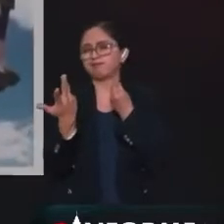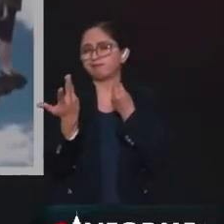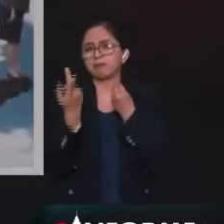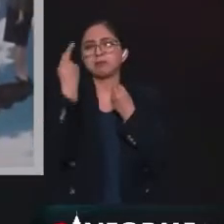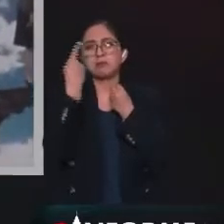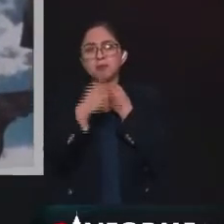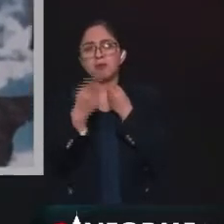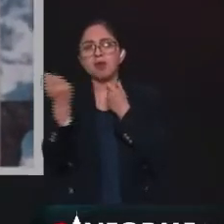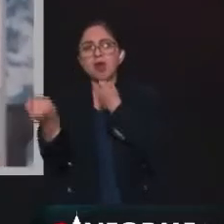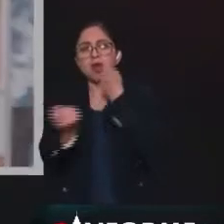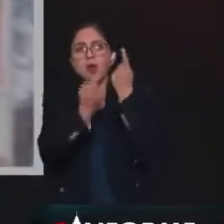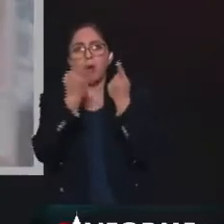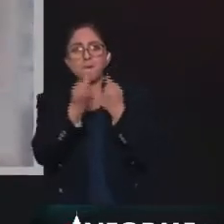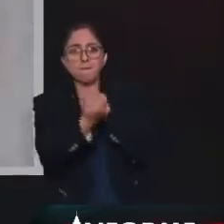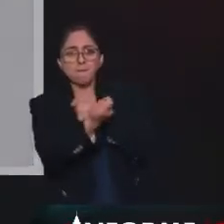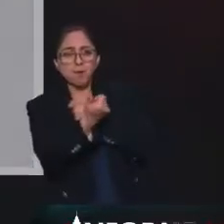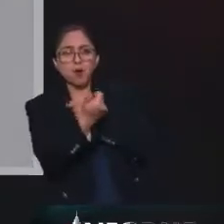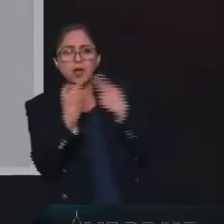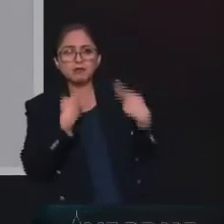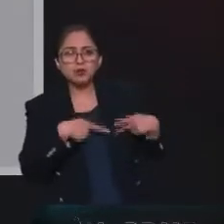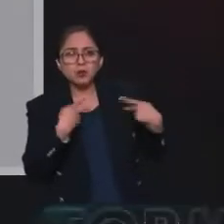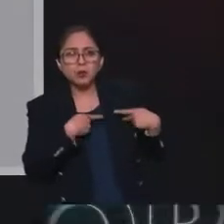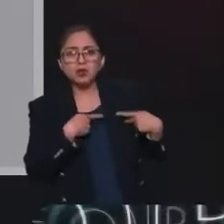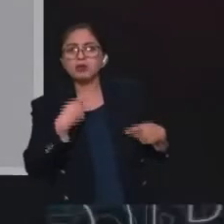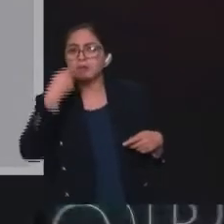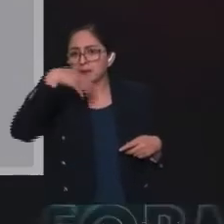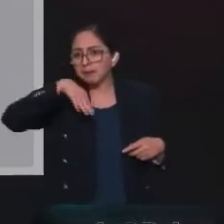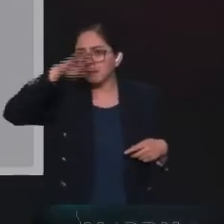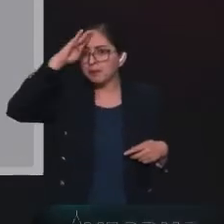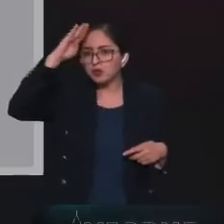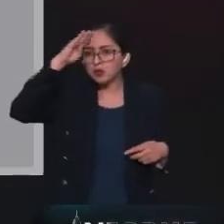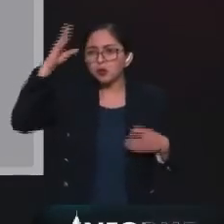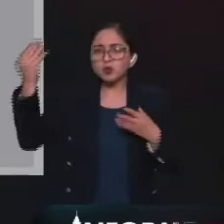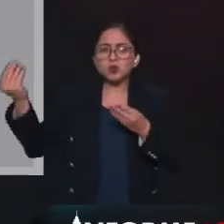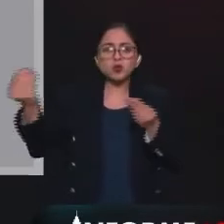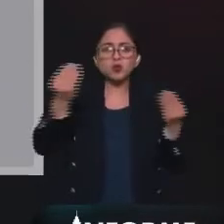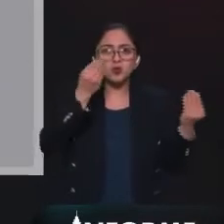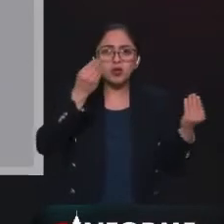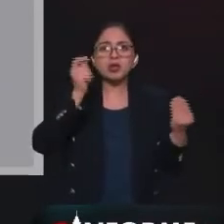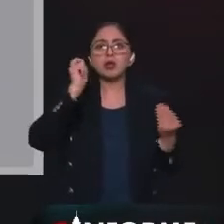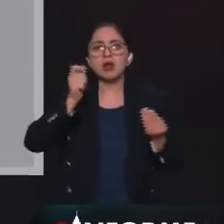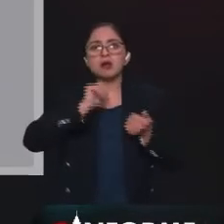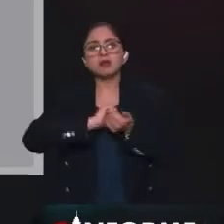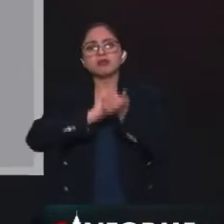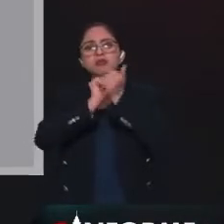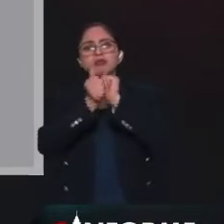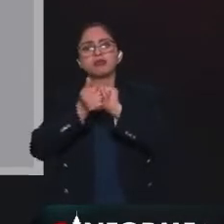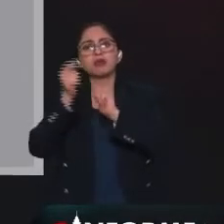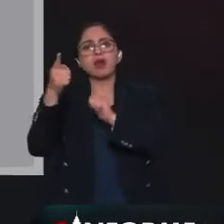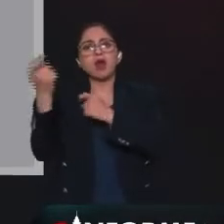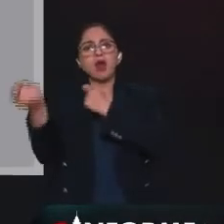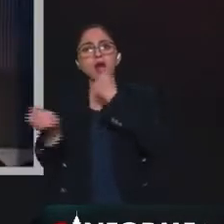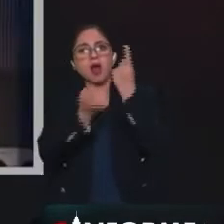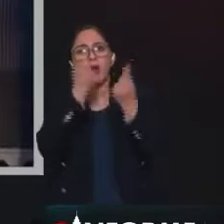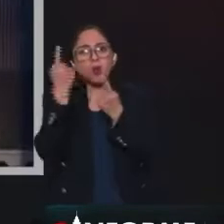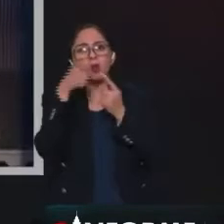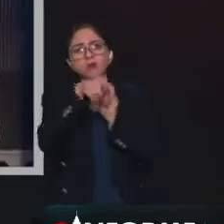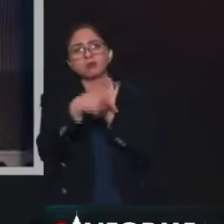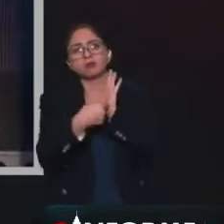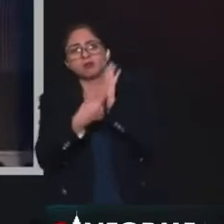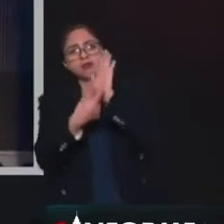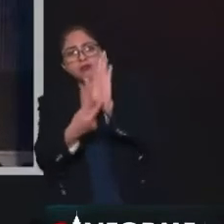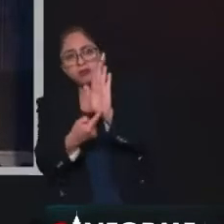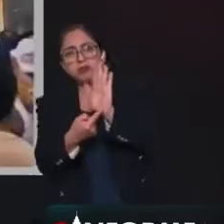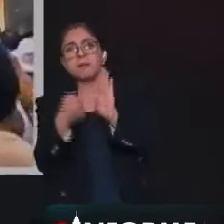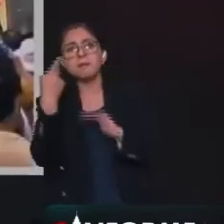pesar de que sean pocos manifestantes, hace parecer que sean muchos, provocando burbujas de opinión, que es el término adecuado técnico, y me